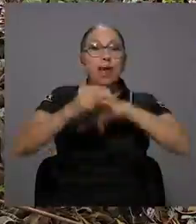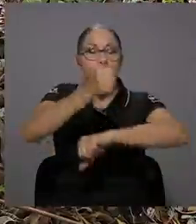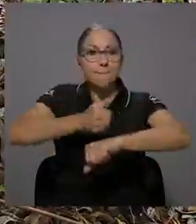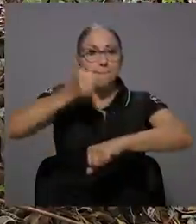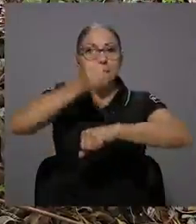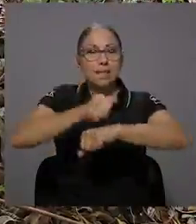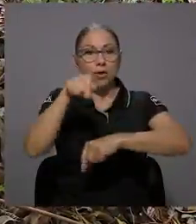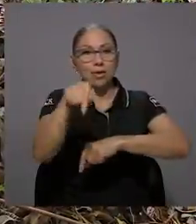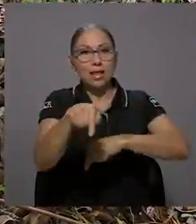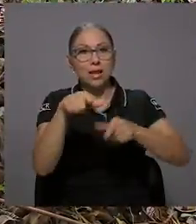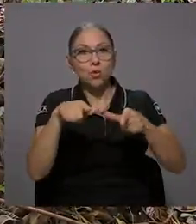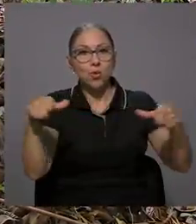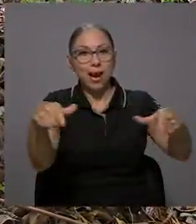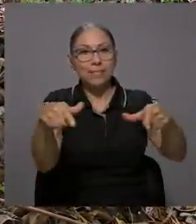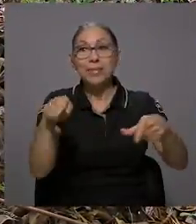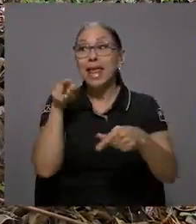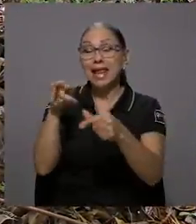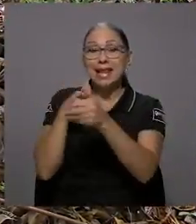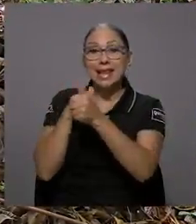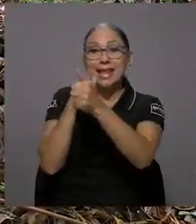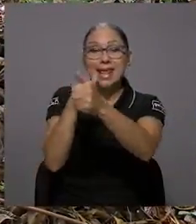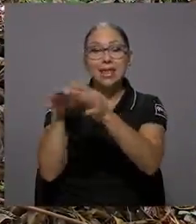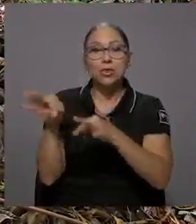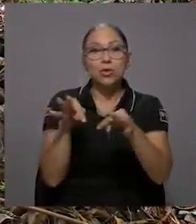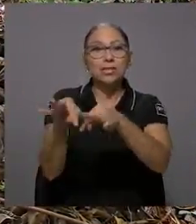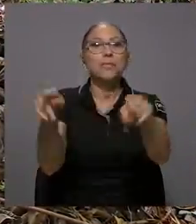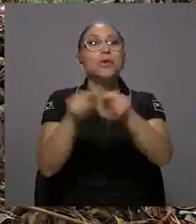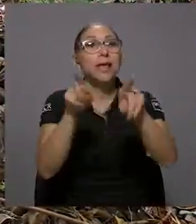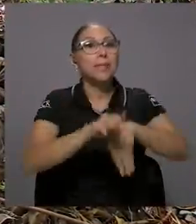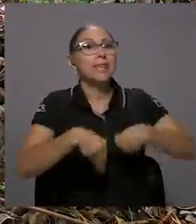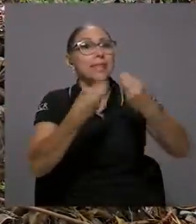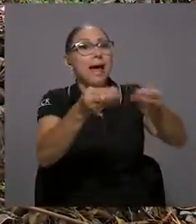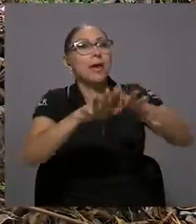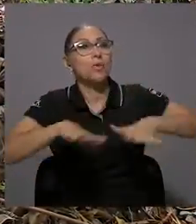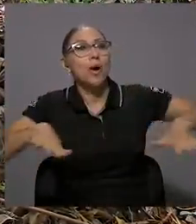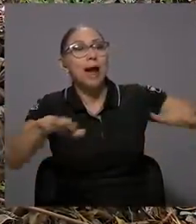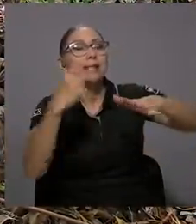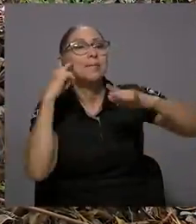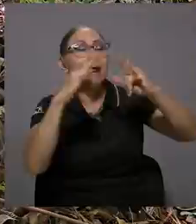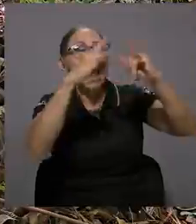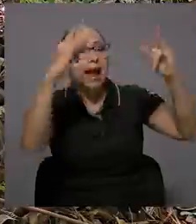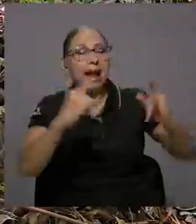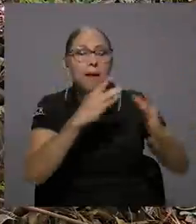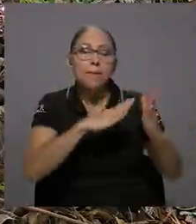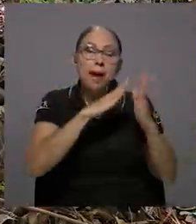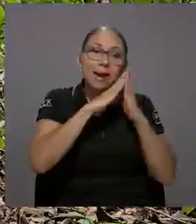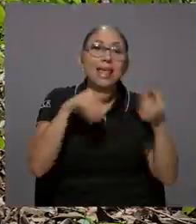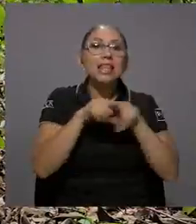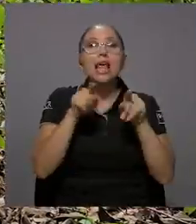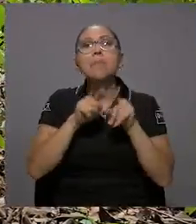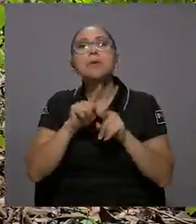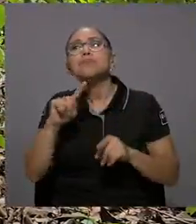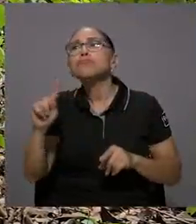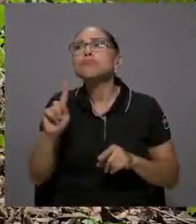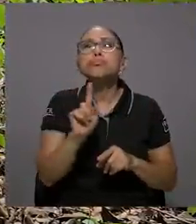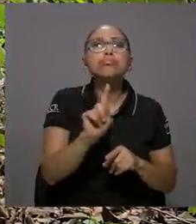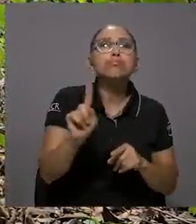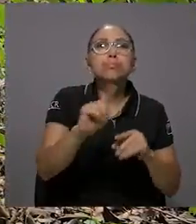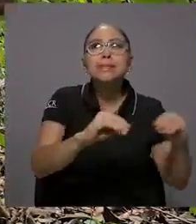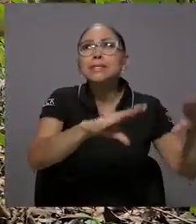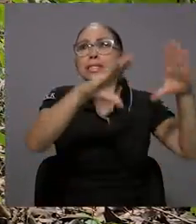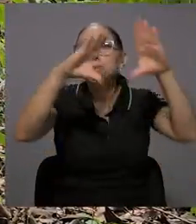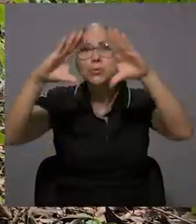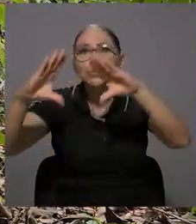Ismael Salinas Andrade es uno de los emprendedores del lugar. Además de ser guía turístico, él ofrece zonas para